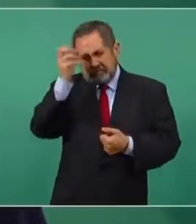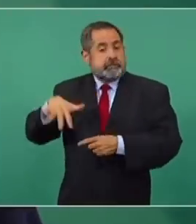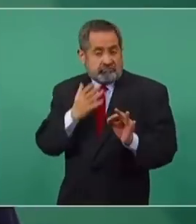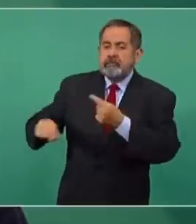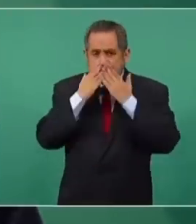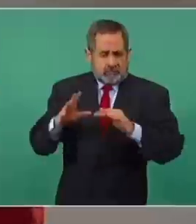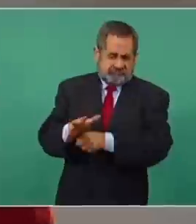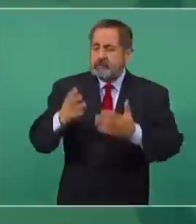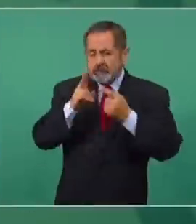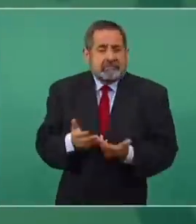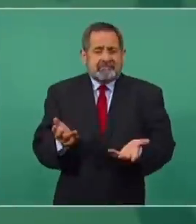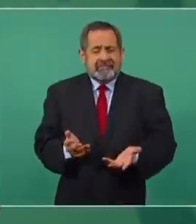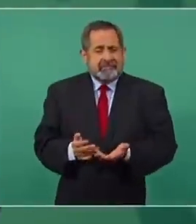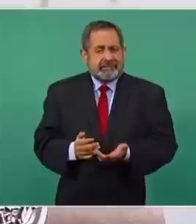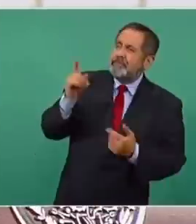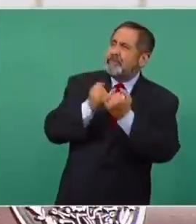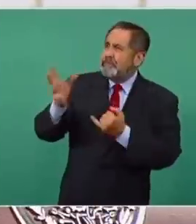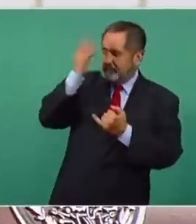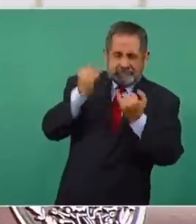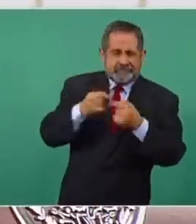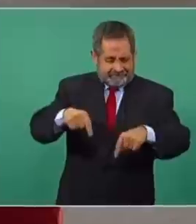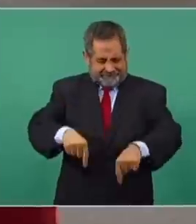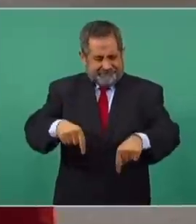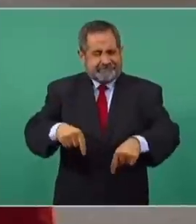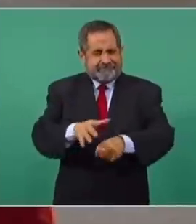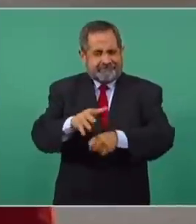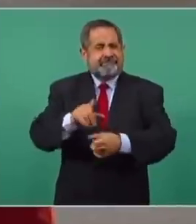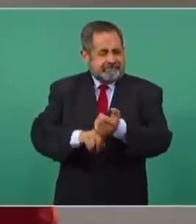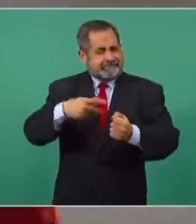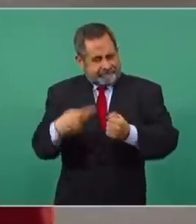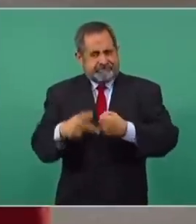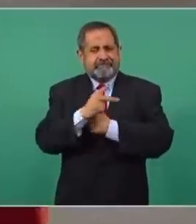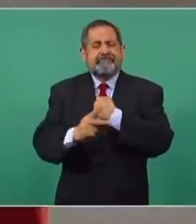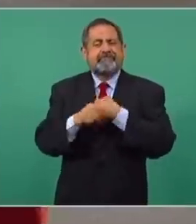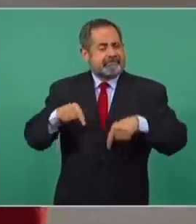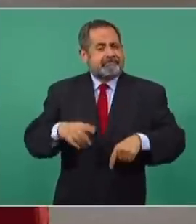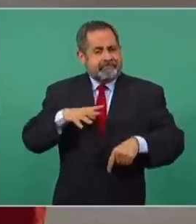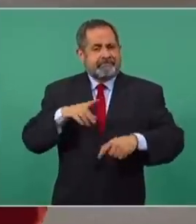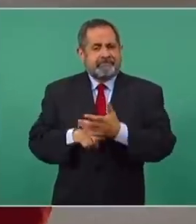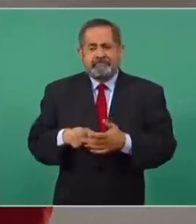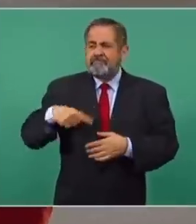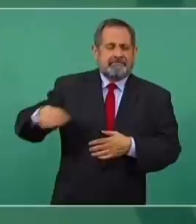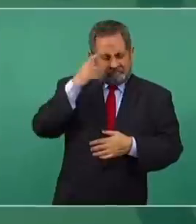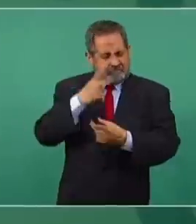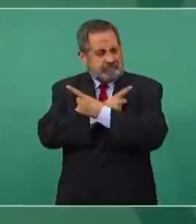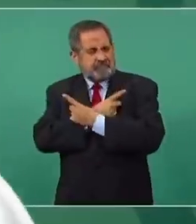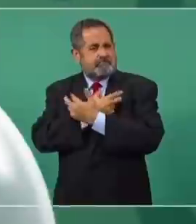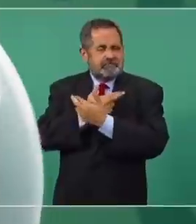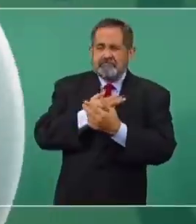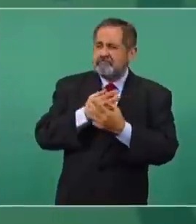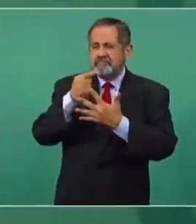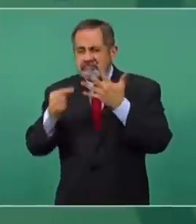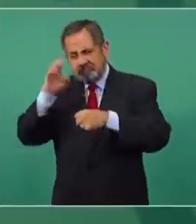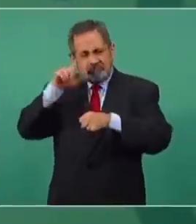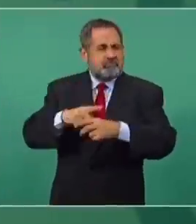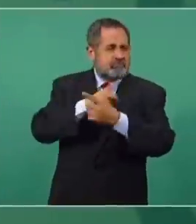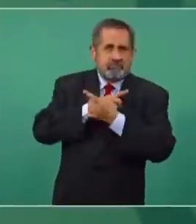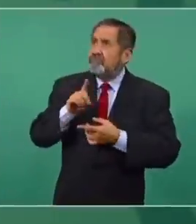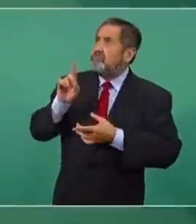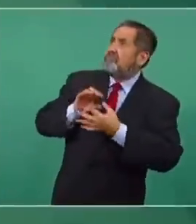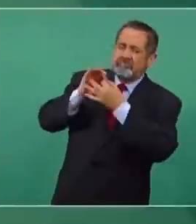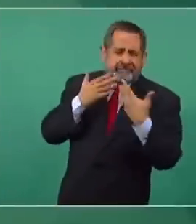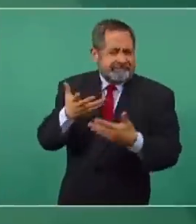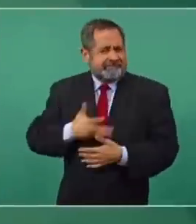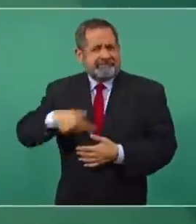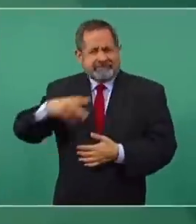píldora de un rato. Pero ya aquí, en nuestro país, tenemos una gran reserva de valores culturales, morales, espirituales.